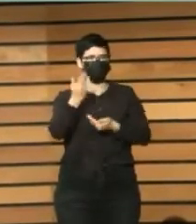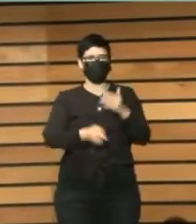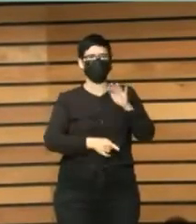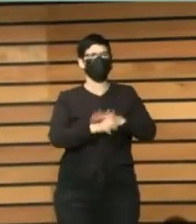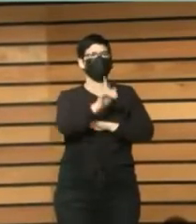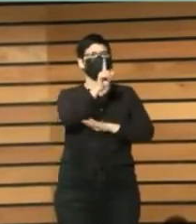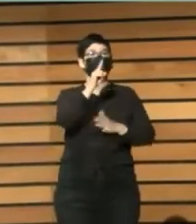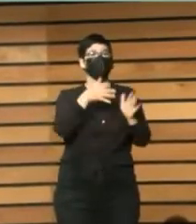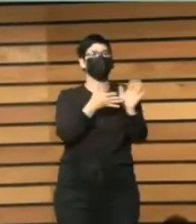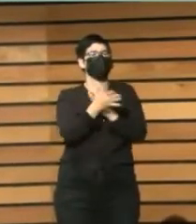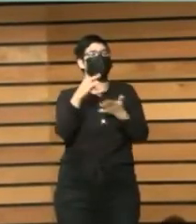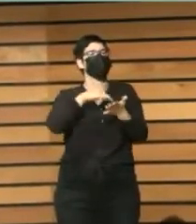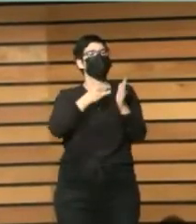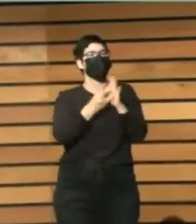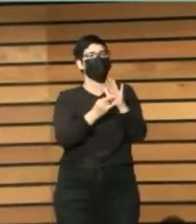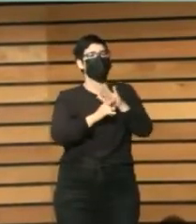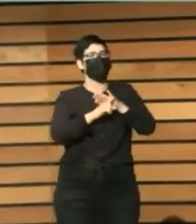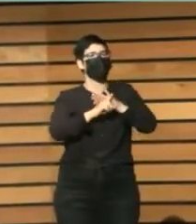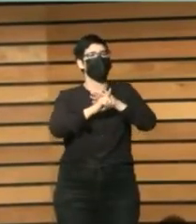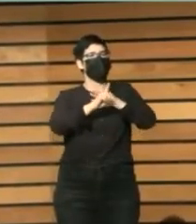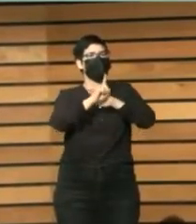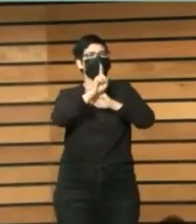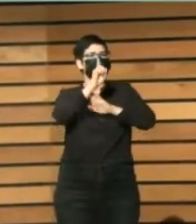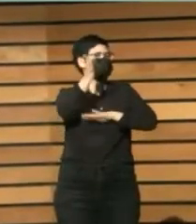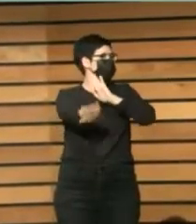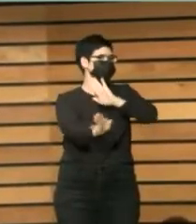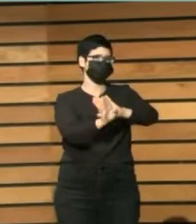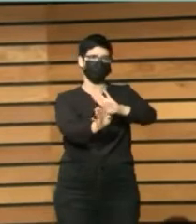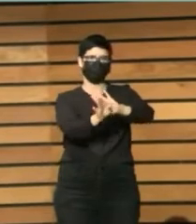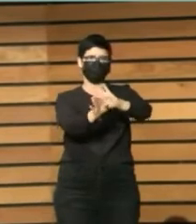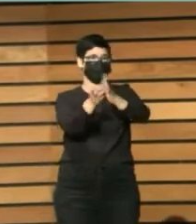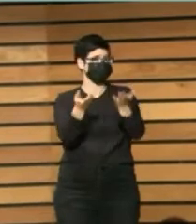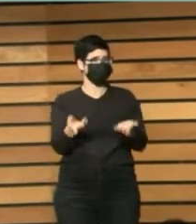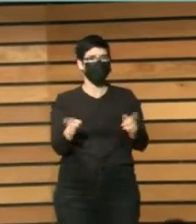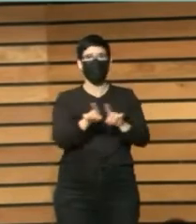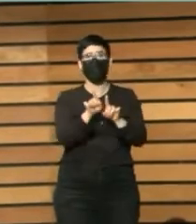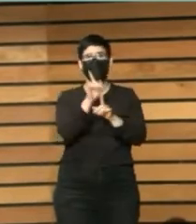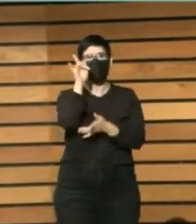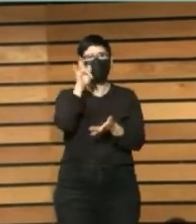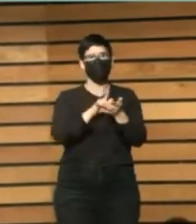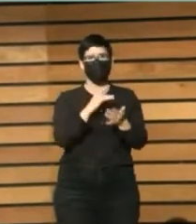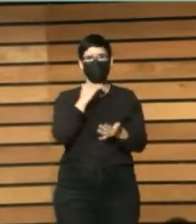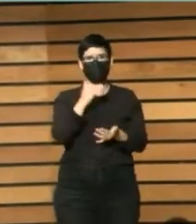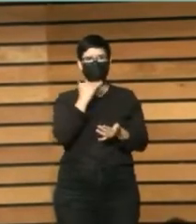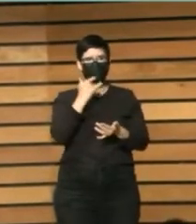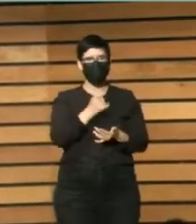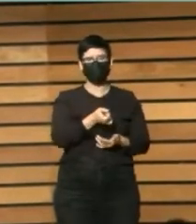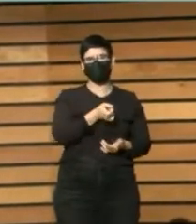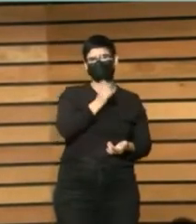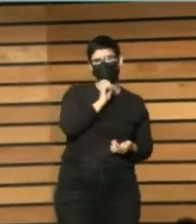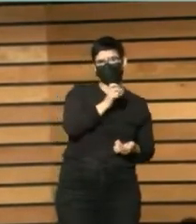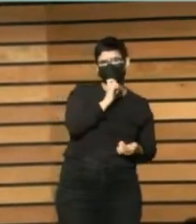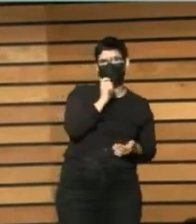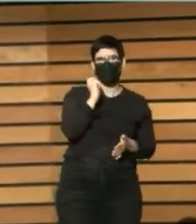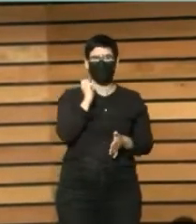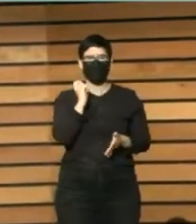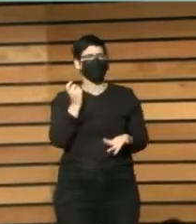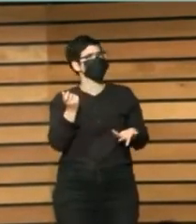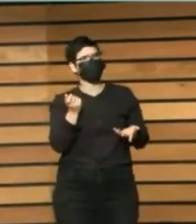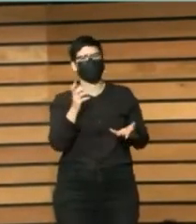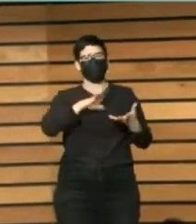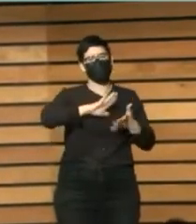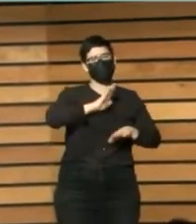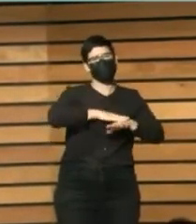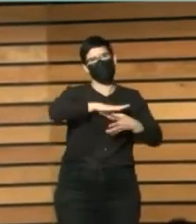proyecto en evolución y que no tenga en ningún momento ninguna dificultad a la hora de ir adaptándose